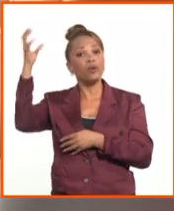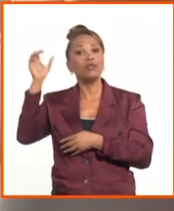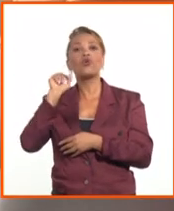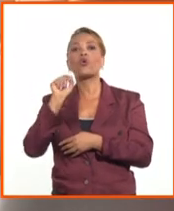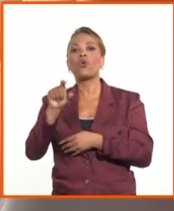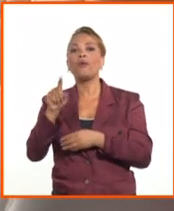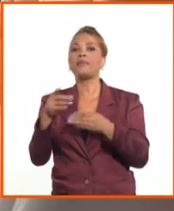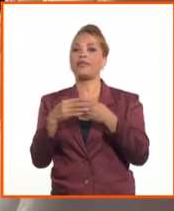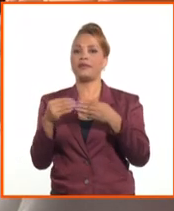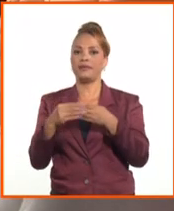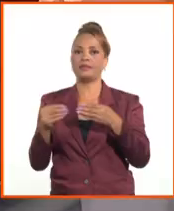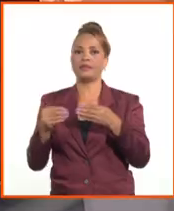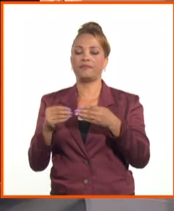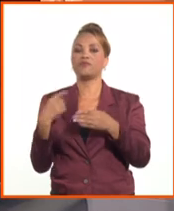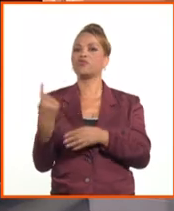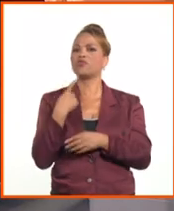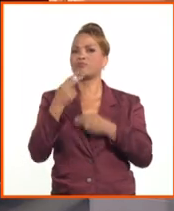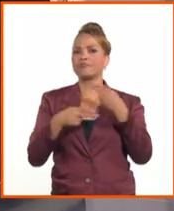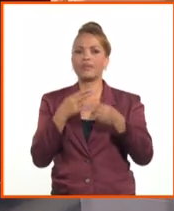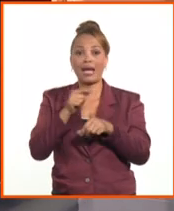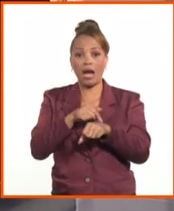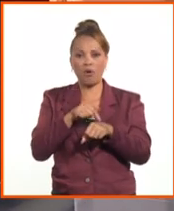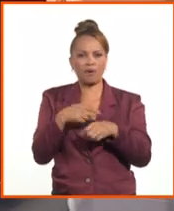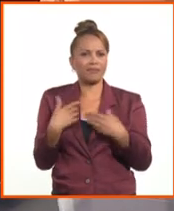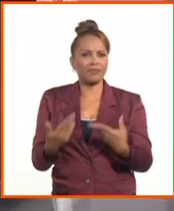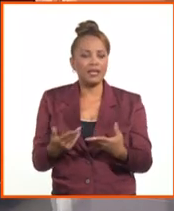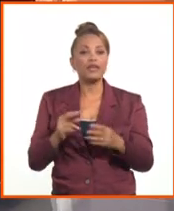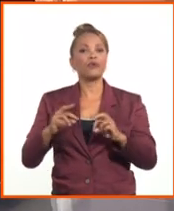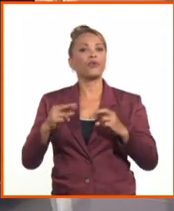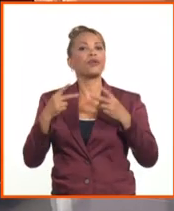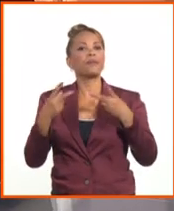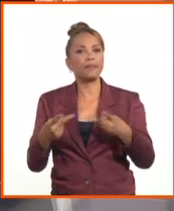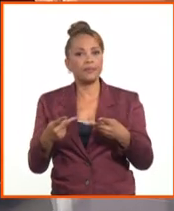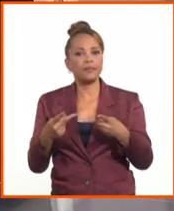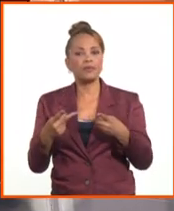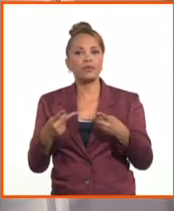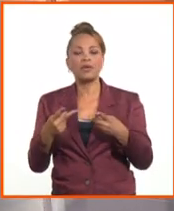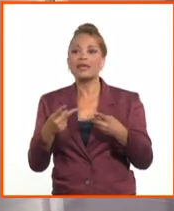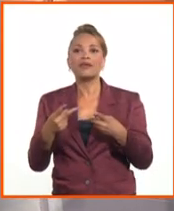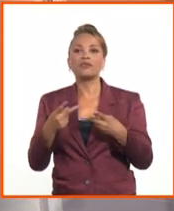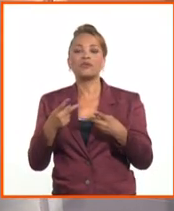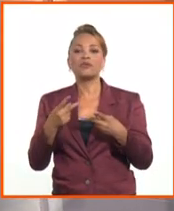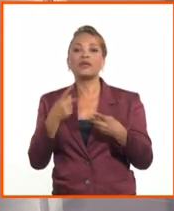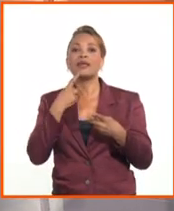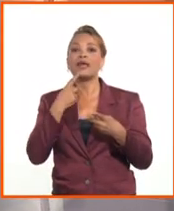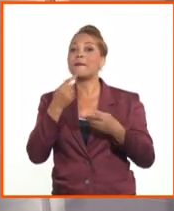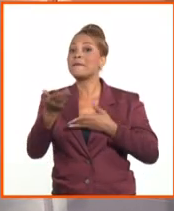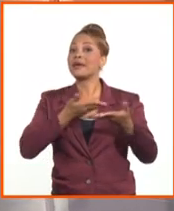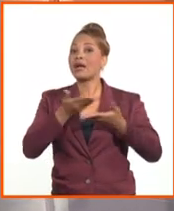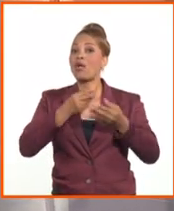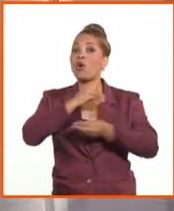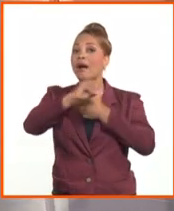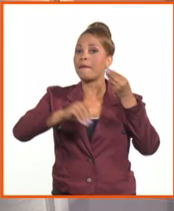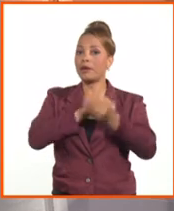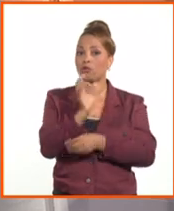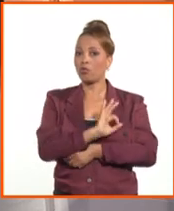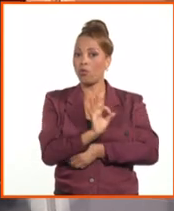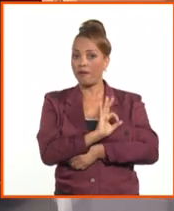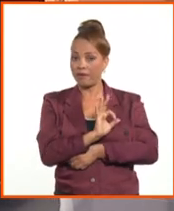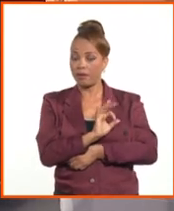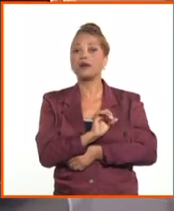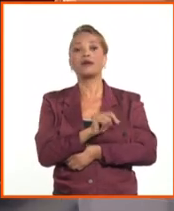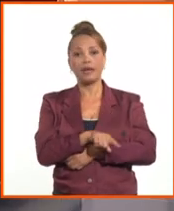Exactamente. Nosotros lo que vamos a hacer en este momento, y repito, no estamos dando inicio al mercado cambiario, eso lo vamos a hacer también,